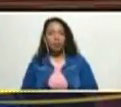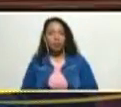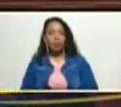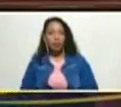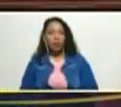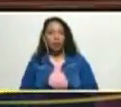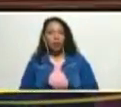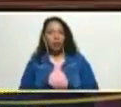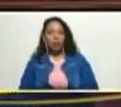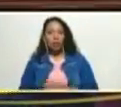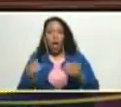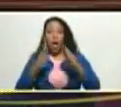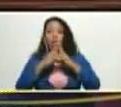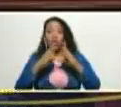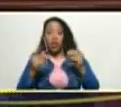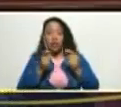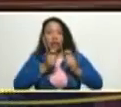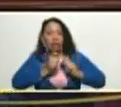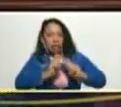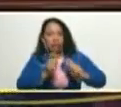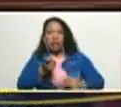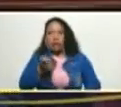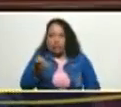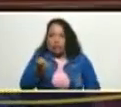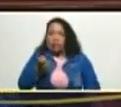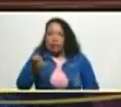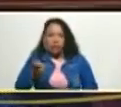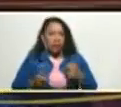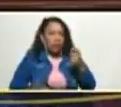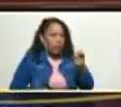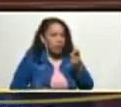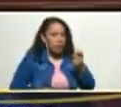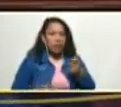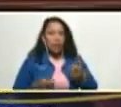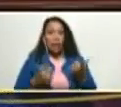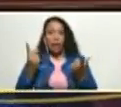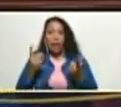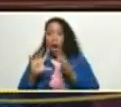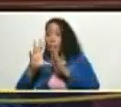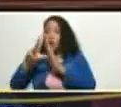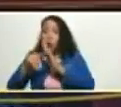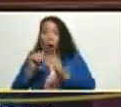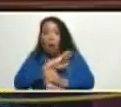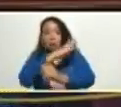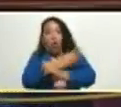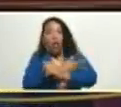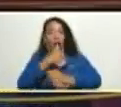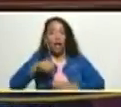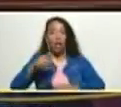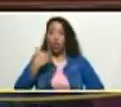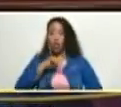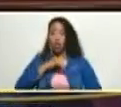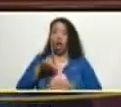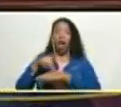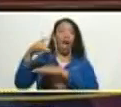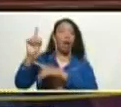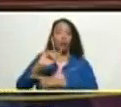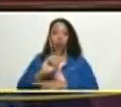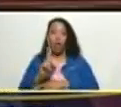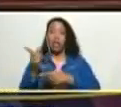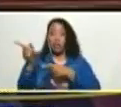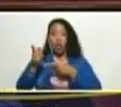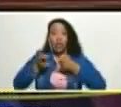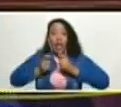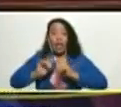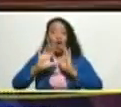todo lo intentaron asaltar el poder y no los dejamos intentaron asaltar el poder